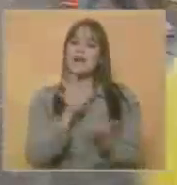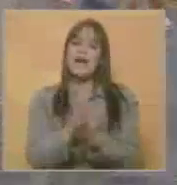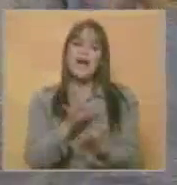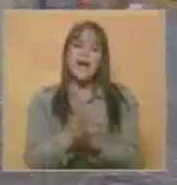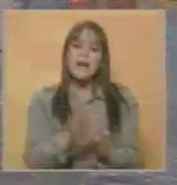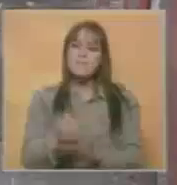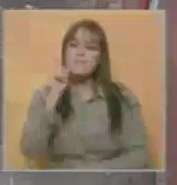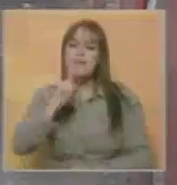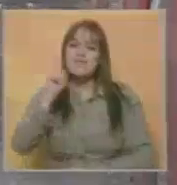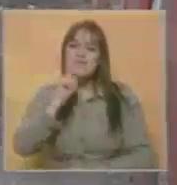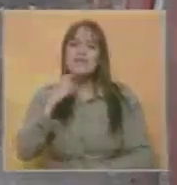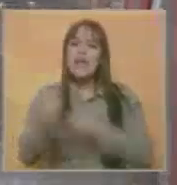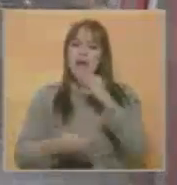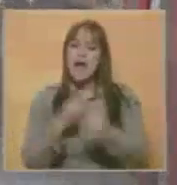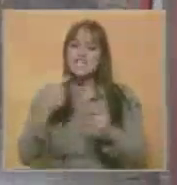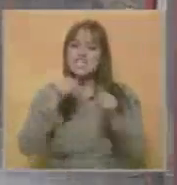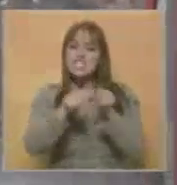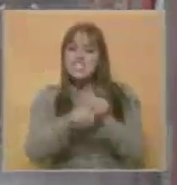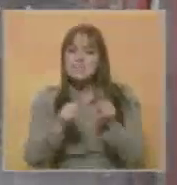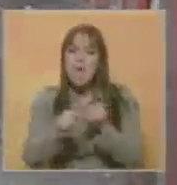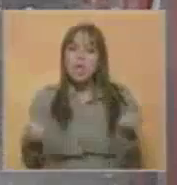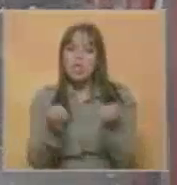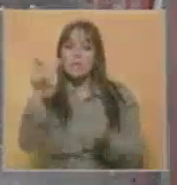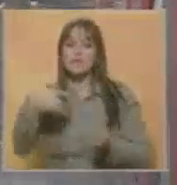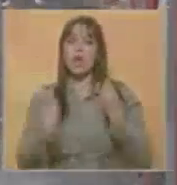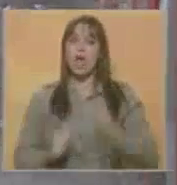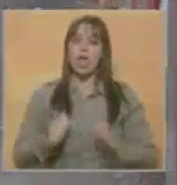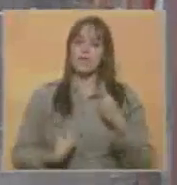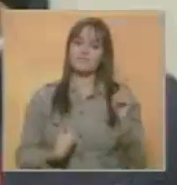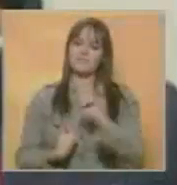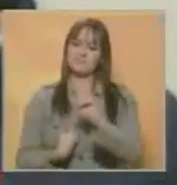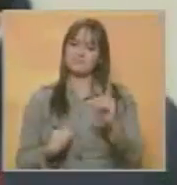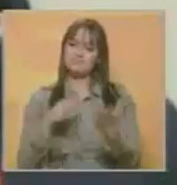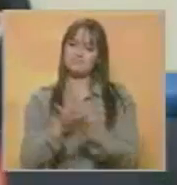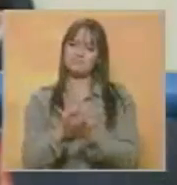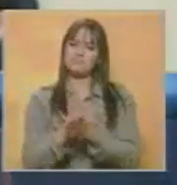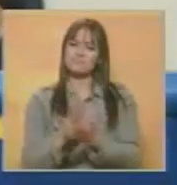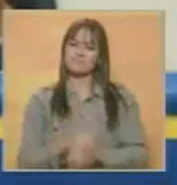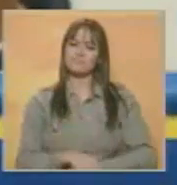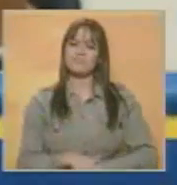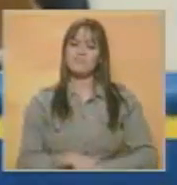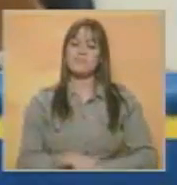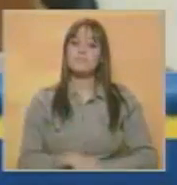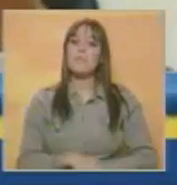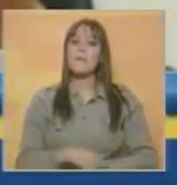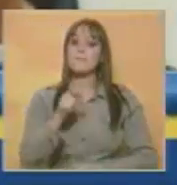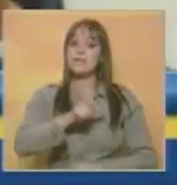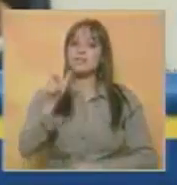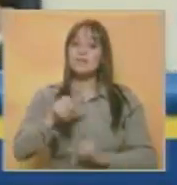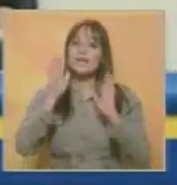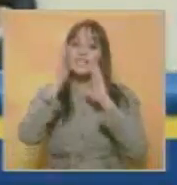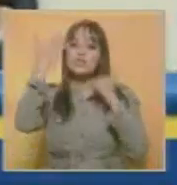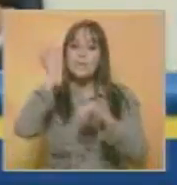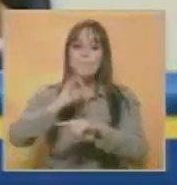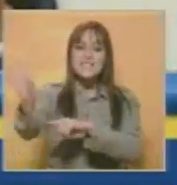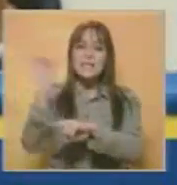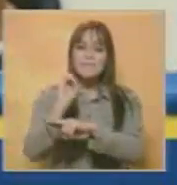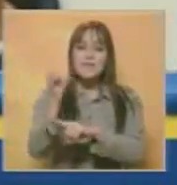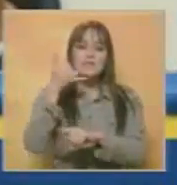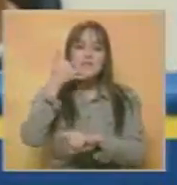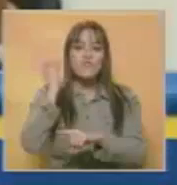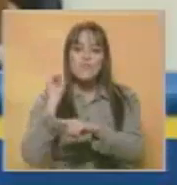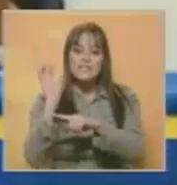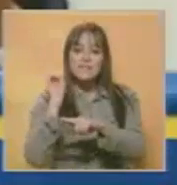ante falsos rumores generados para proporcionar alarma en la población. Se han dedicado a mandar mensajes de texto donde